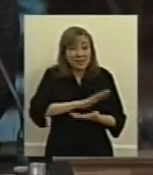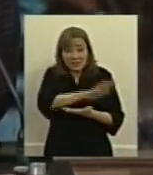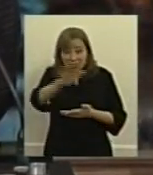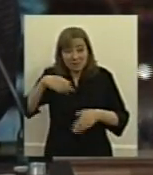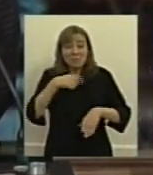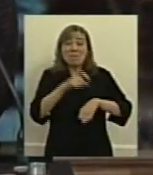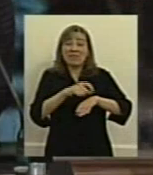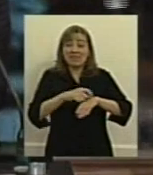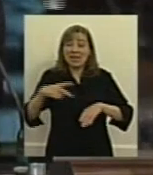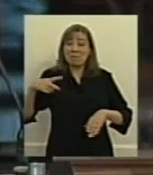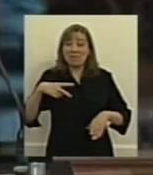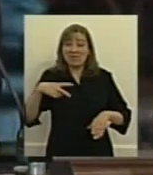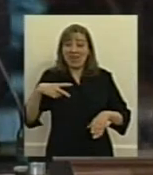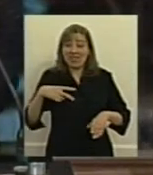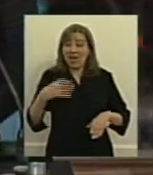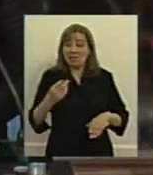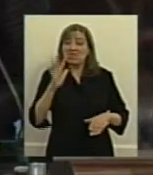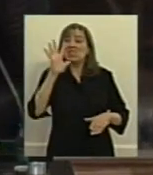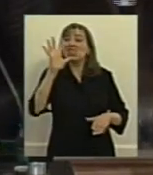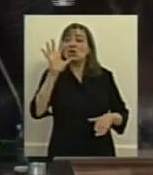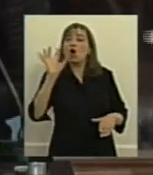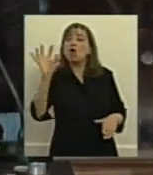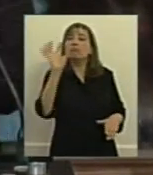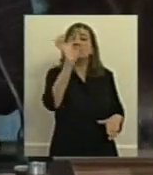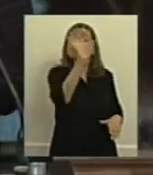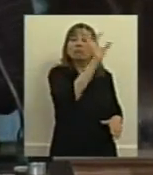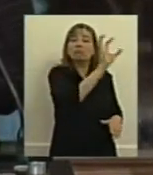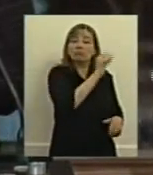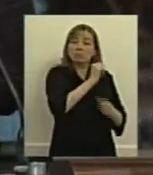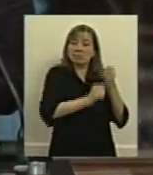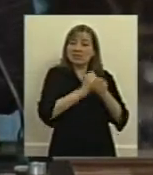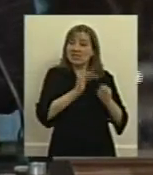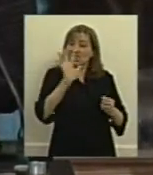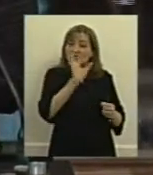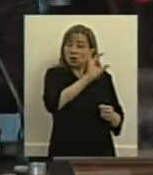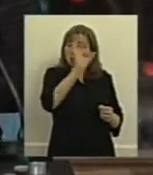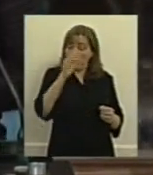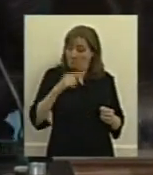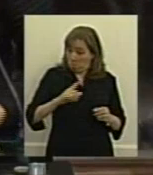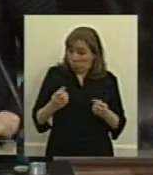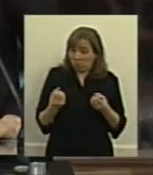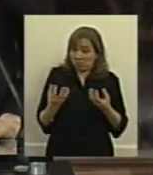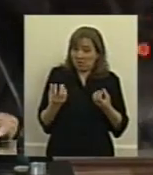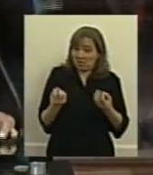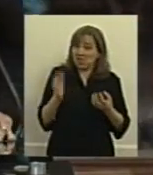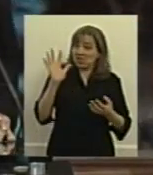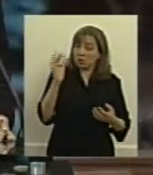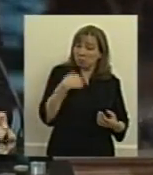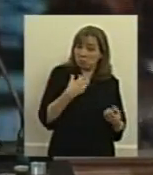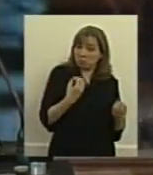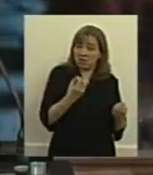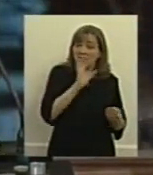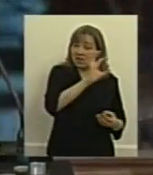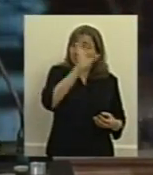está en 5 empresas y no nos parece mal no estamos hablando ni contra la concentración ni contra la rentabilidad pero si estamos